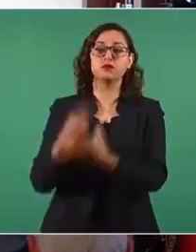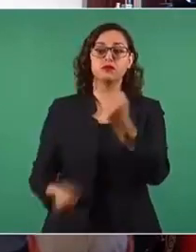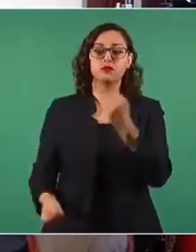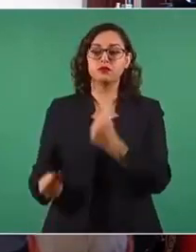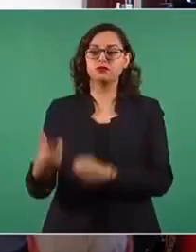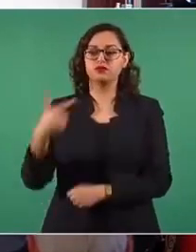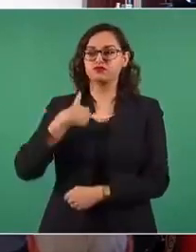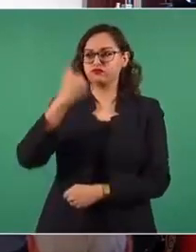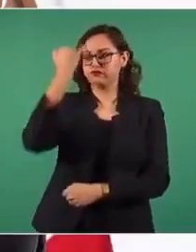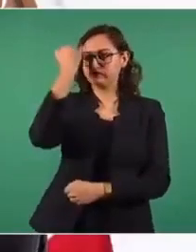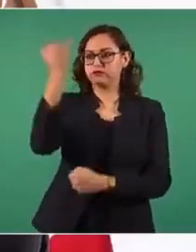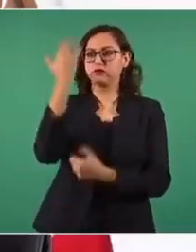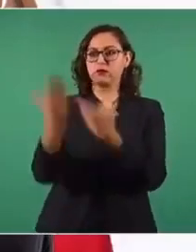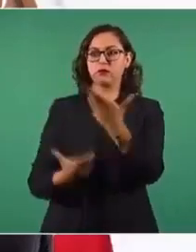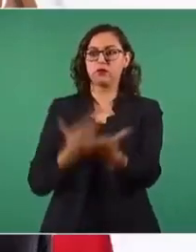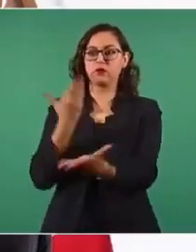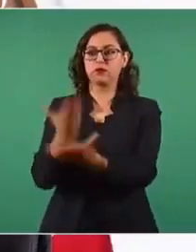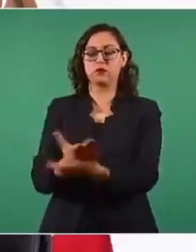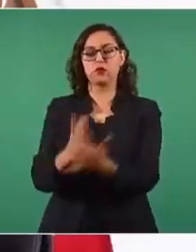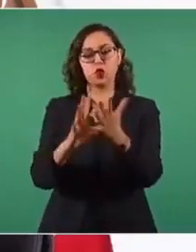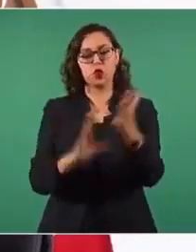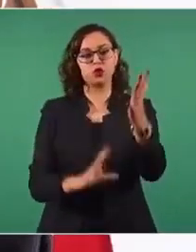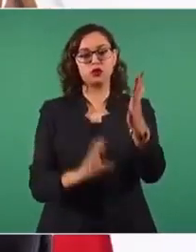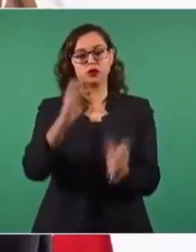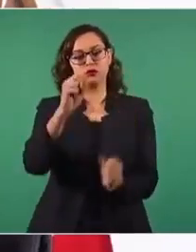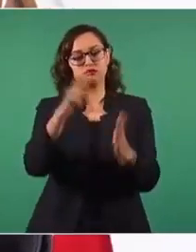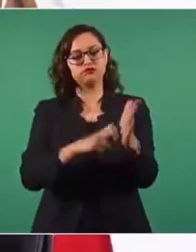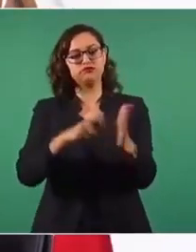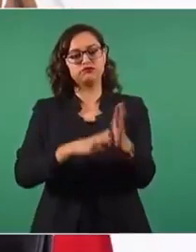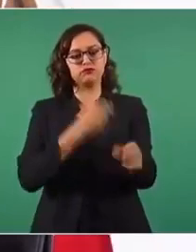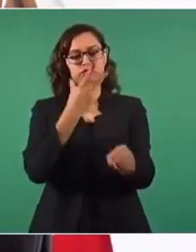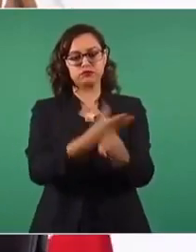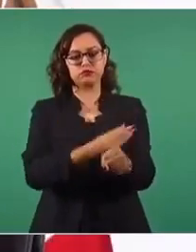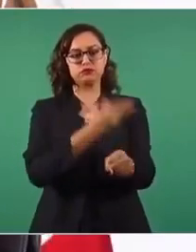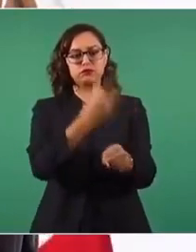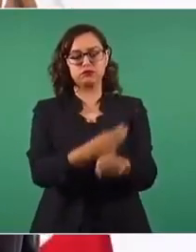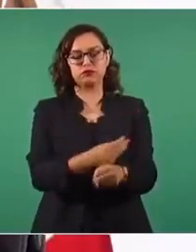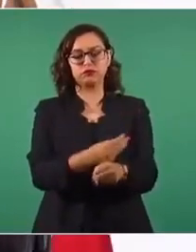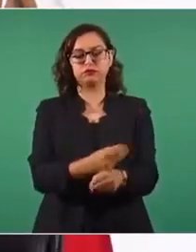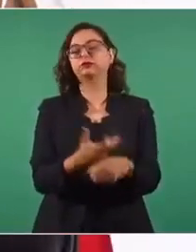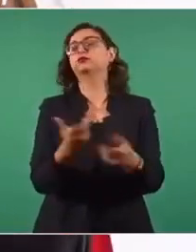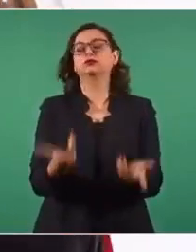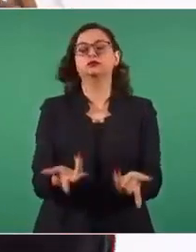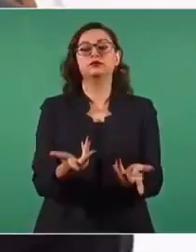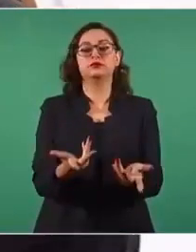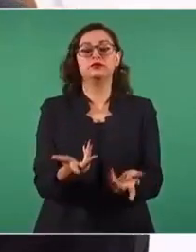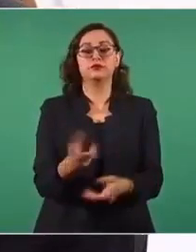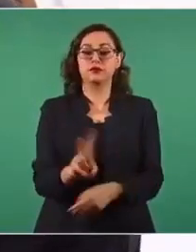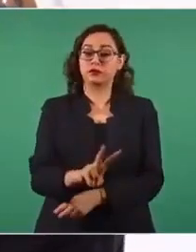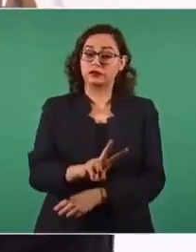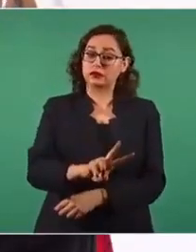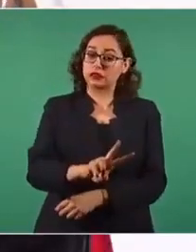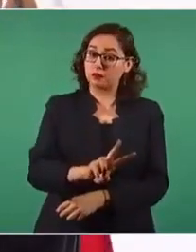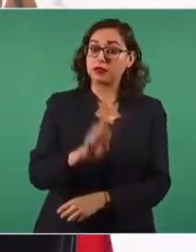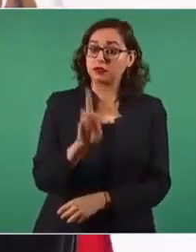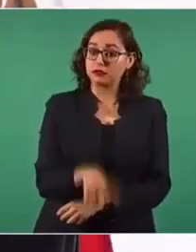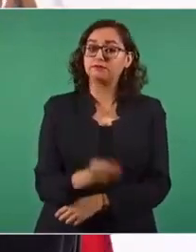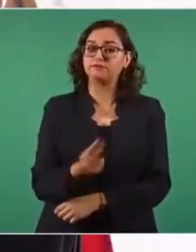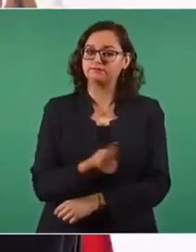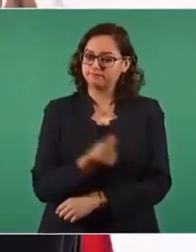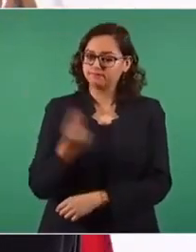una iniciativa de reforma constitucional que permitirá reparar el grave daño que causó